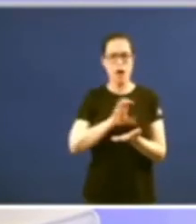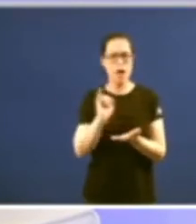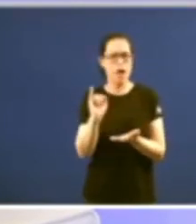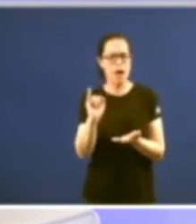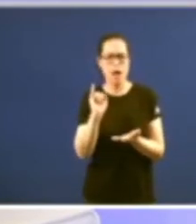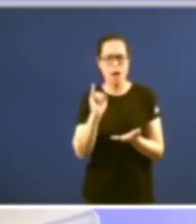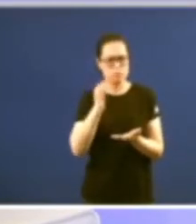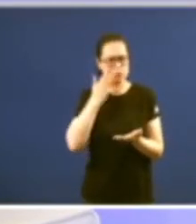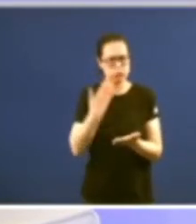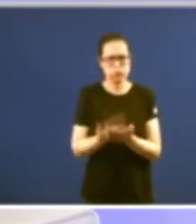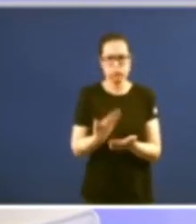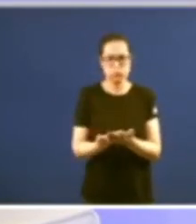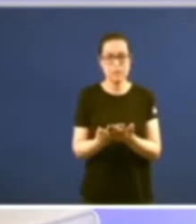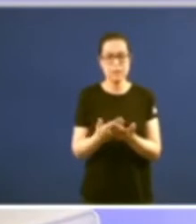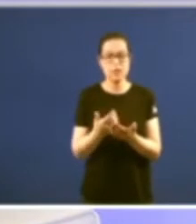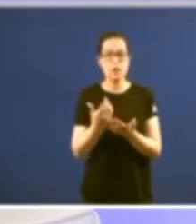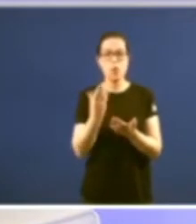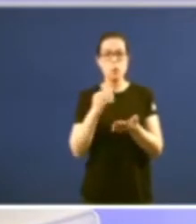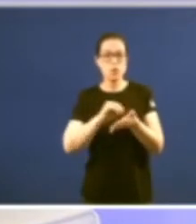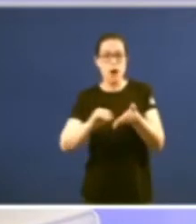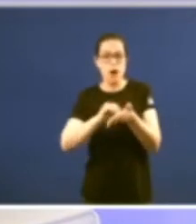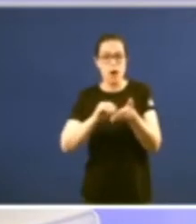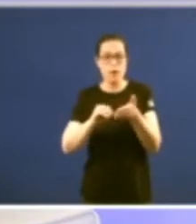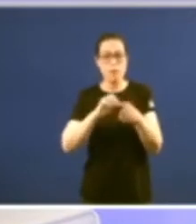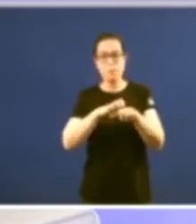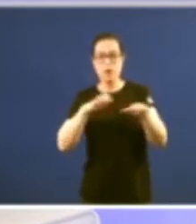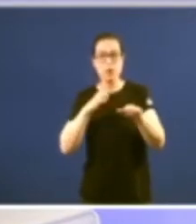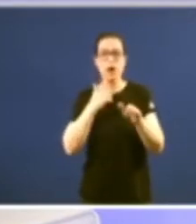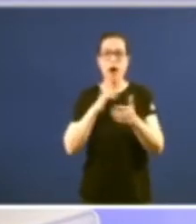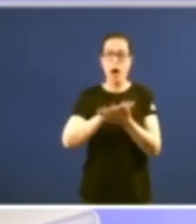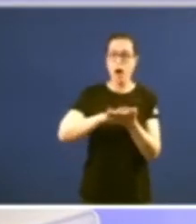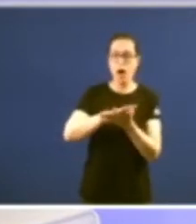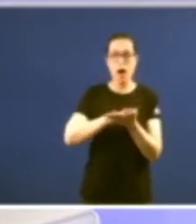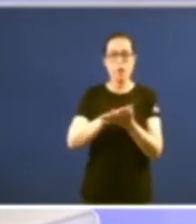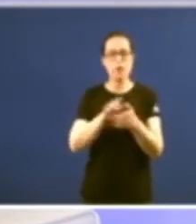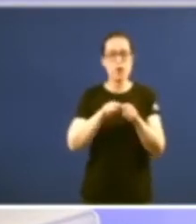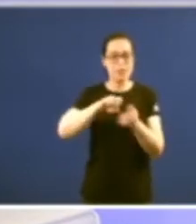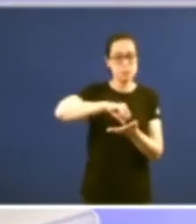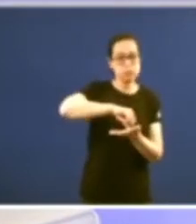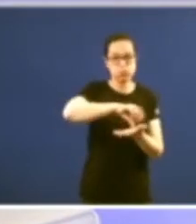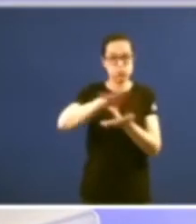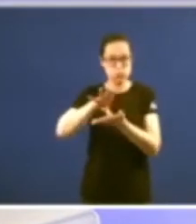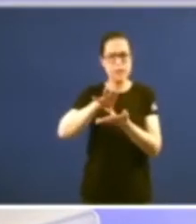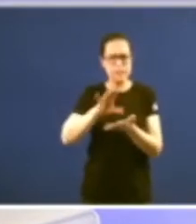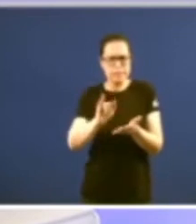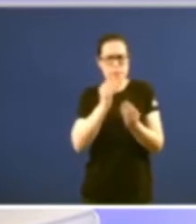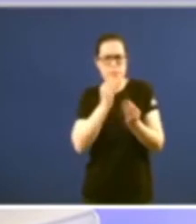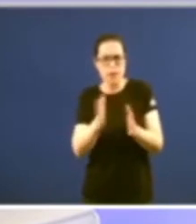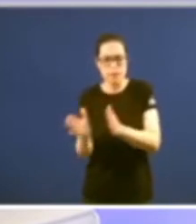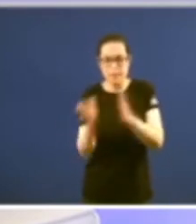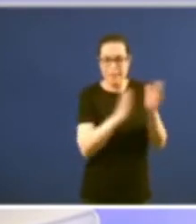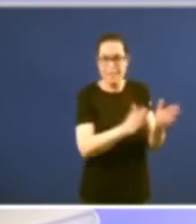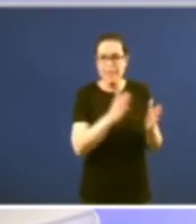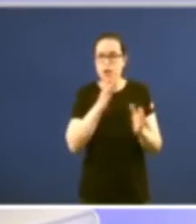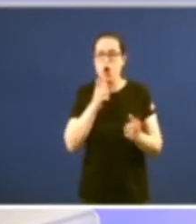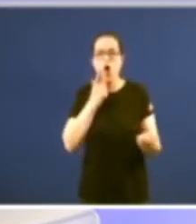falan de que o problema que temos non é tanto de millorar a descentralización como de millorar a coordinación agora acabamos de ver por